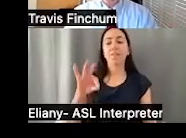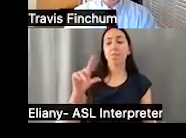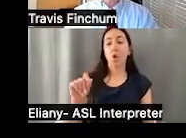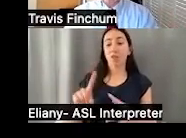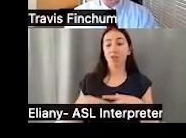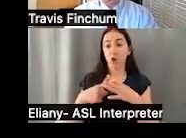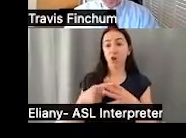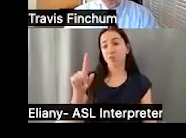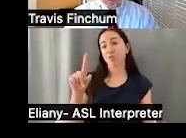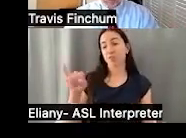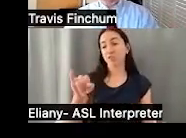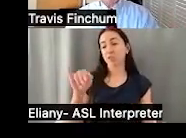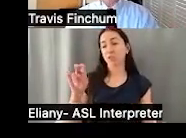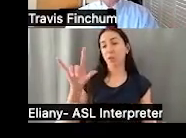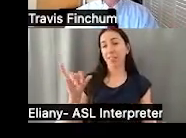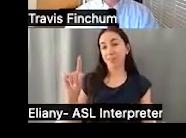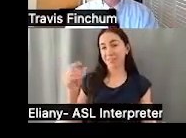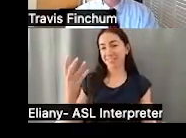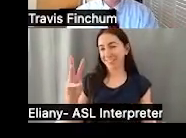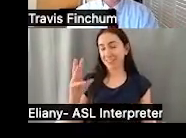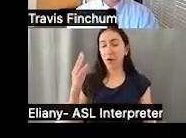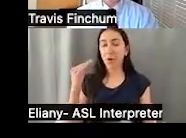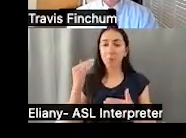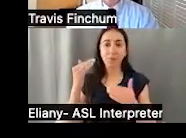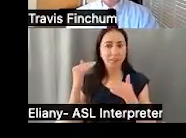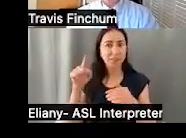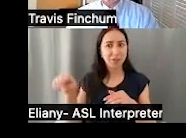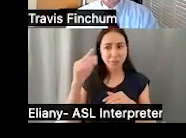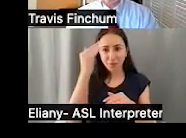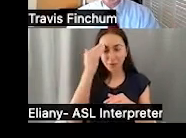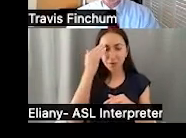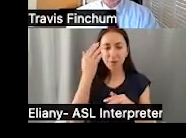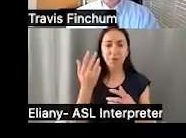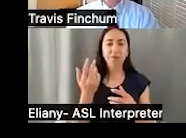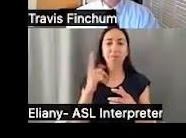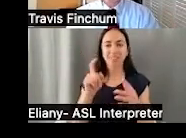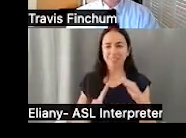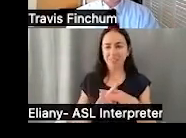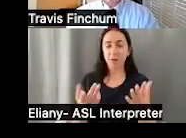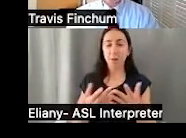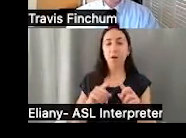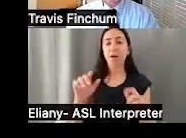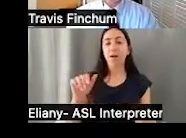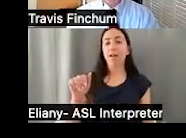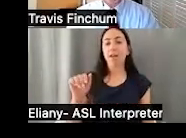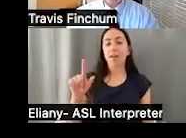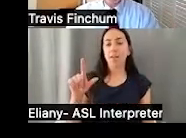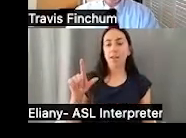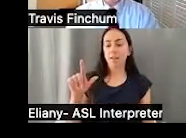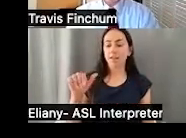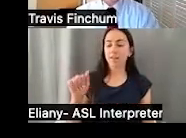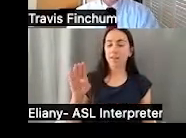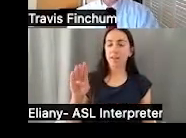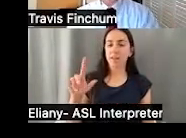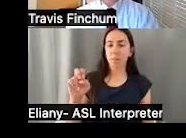en julio del 2016. Espero que sepan esto, que están aquí en el sitio web, están aquí presentes. Pero el programa de